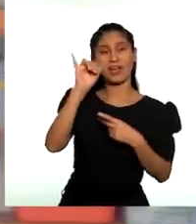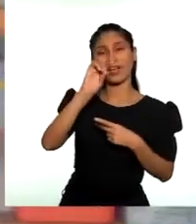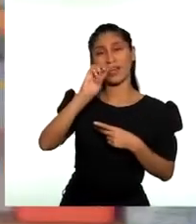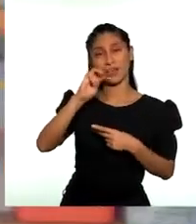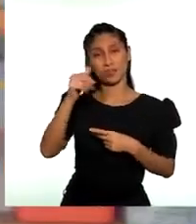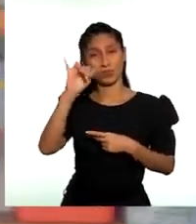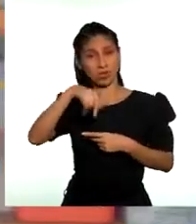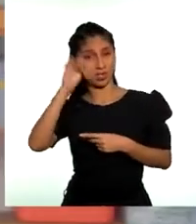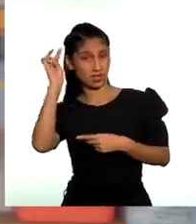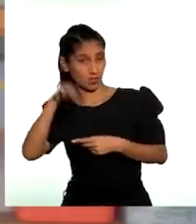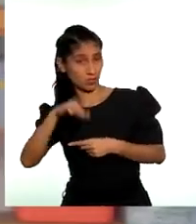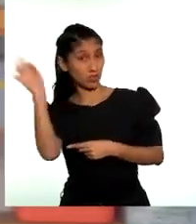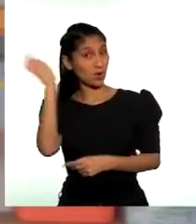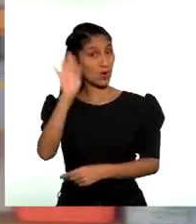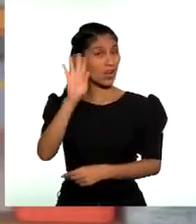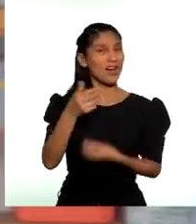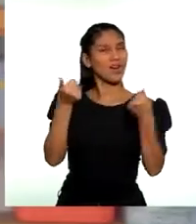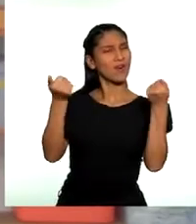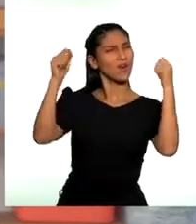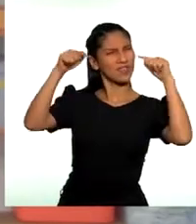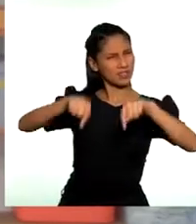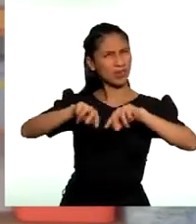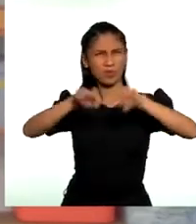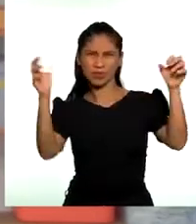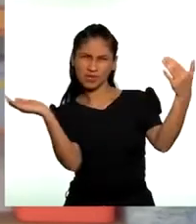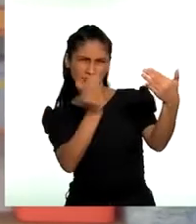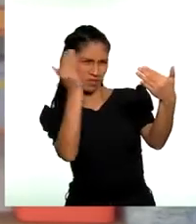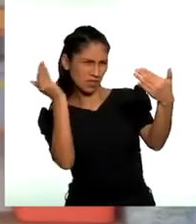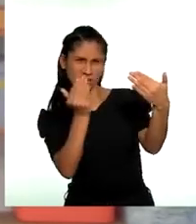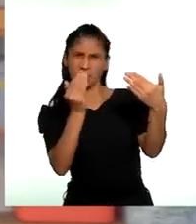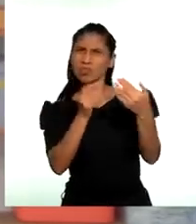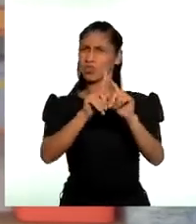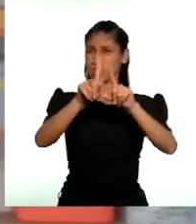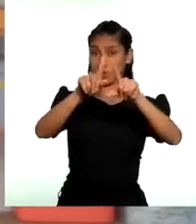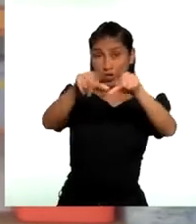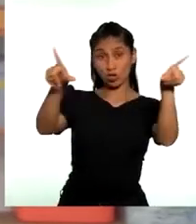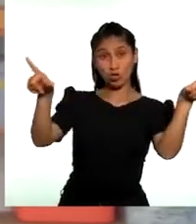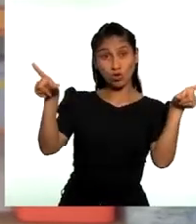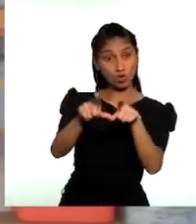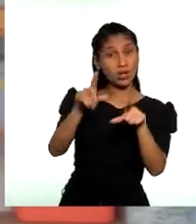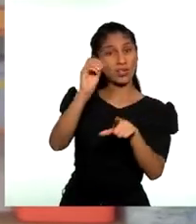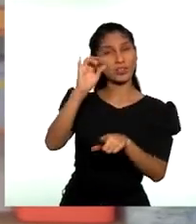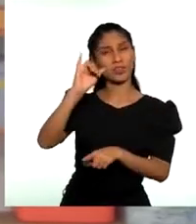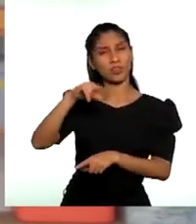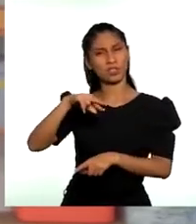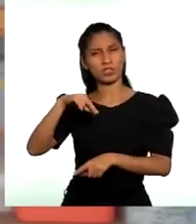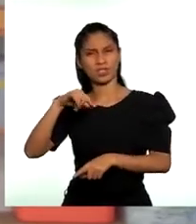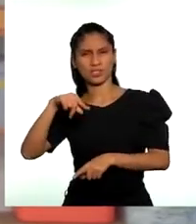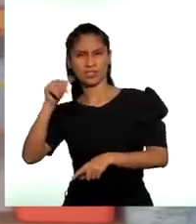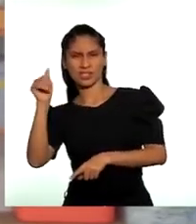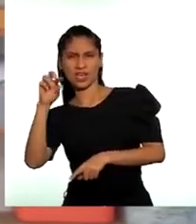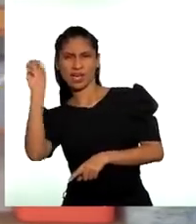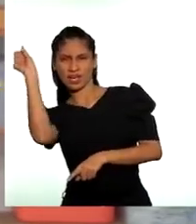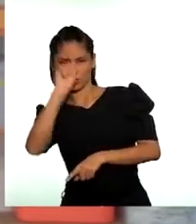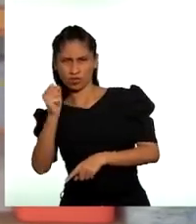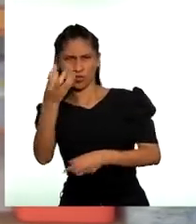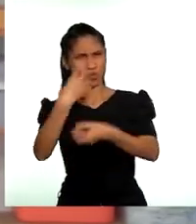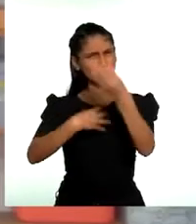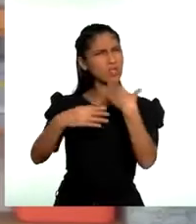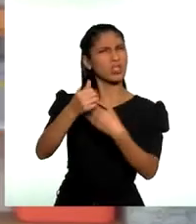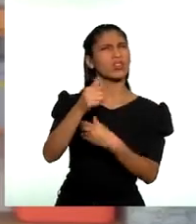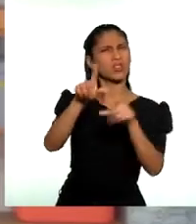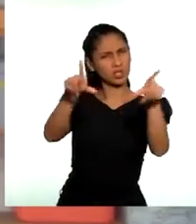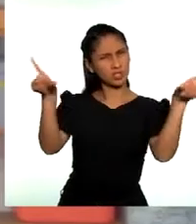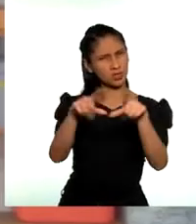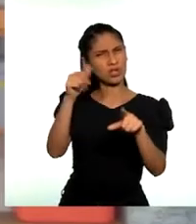Hola, hoy estamos investigando sobre los pueblos originarios. Cuéntanos sobre los Aguajum. ¿Cuáles son las